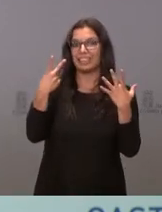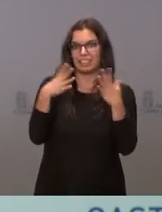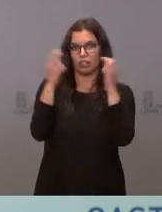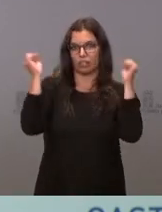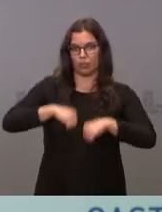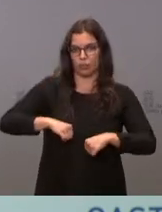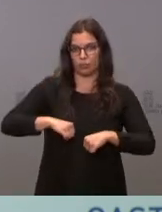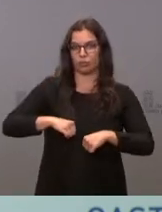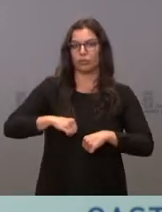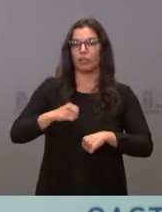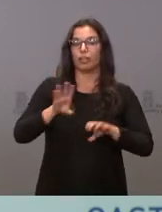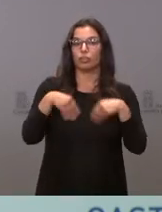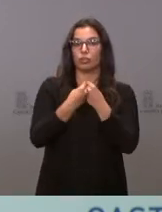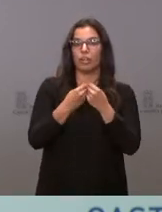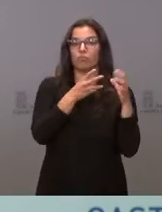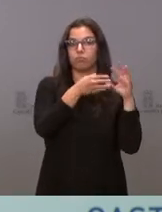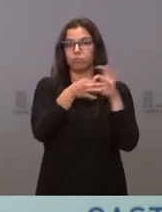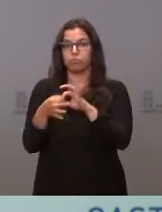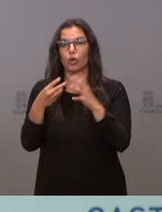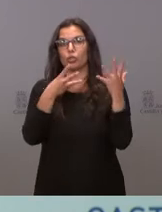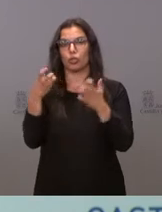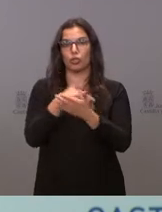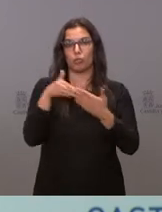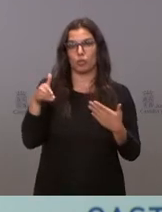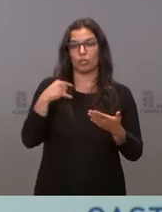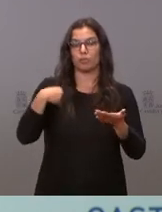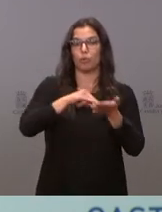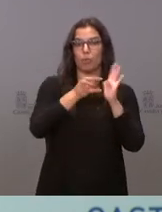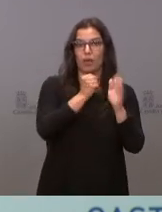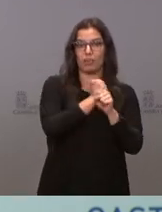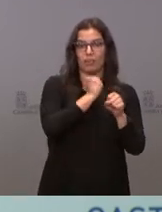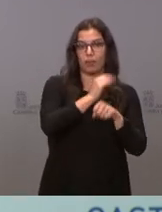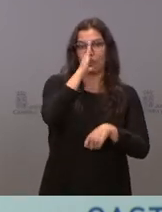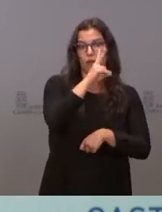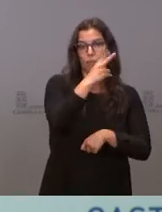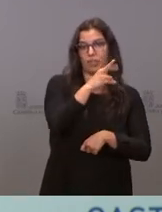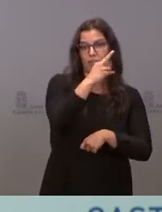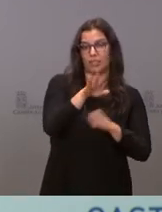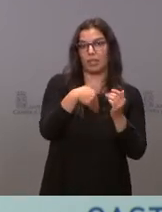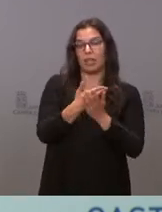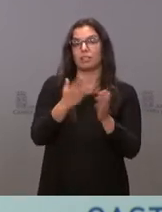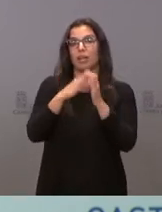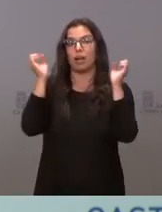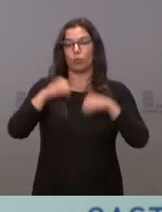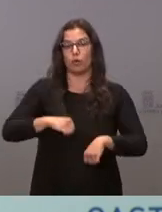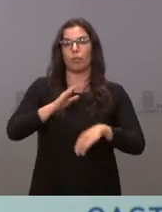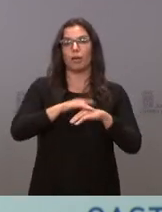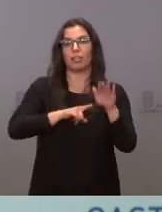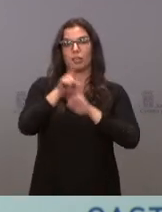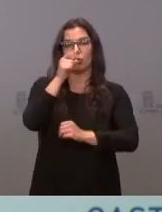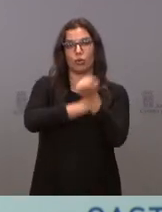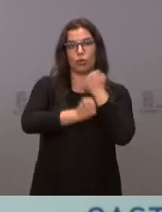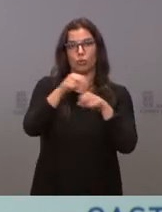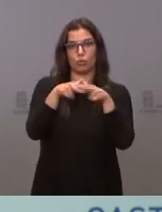importe superior a los 800 millones. Desde el Plan de Empleo de febrero de 2020, al Acuerdo para el Desarrollo Económico y Social